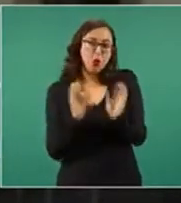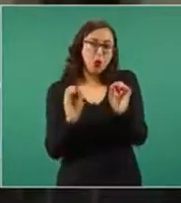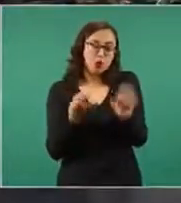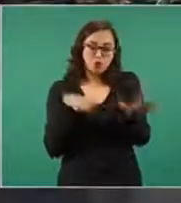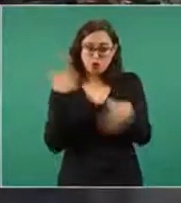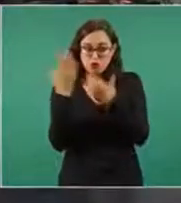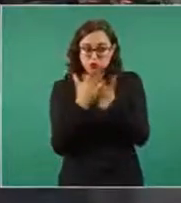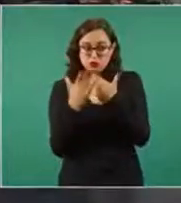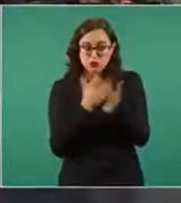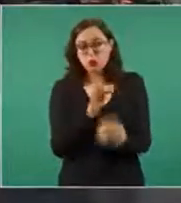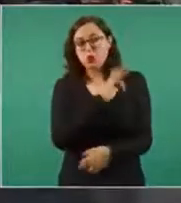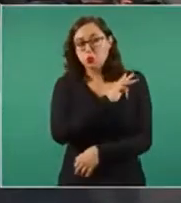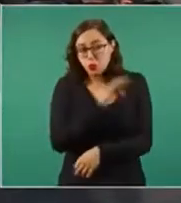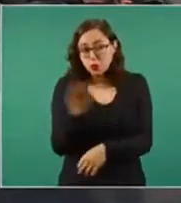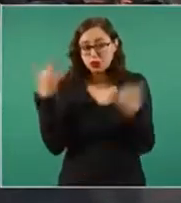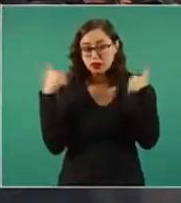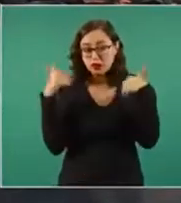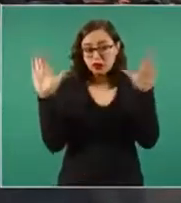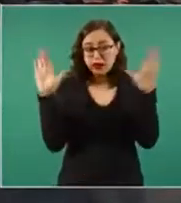órgano?